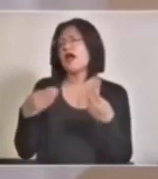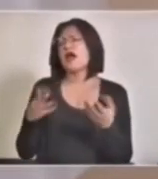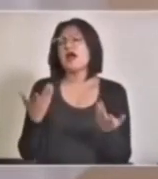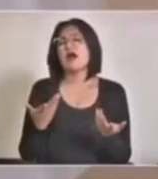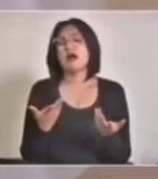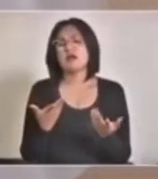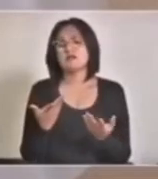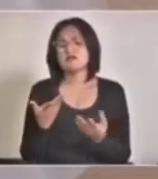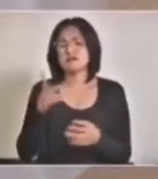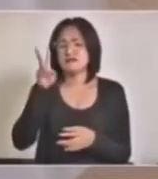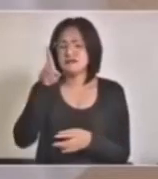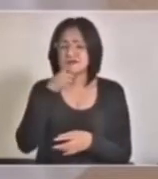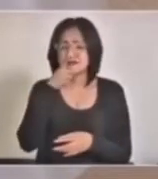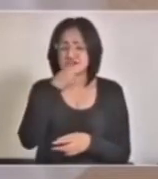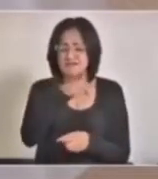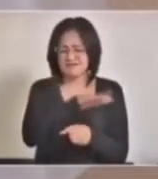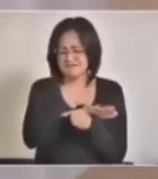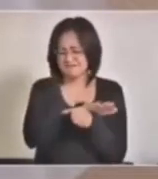repletos.